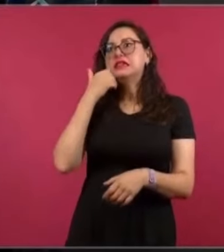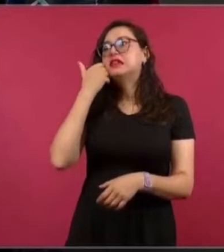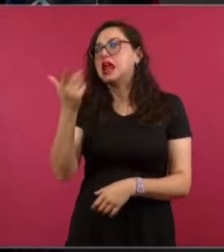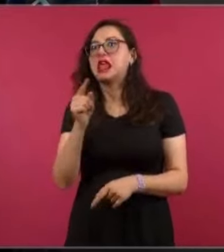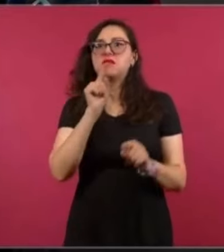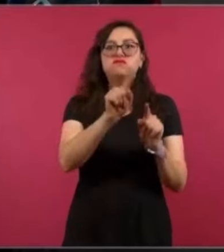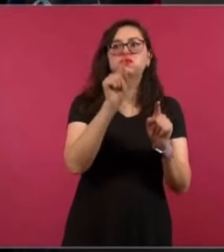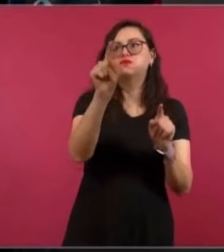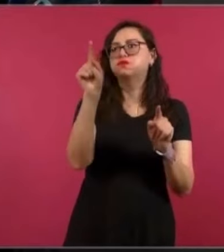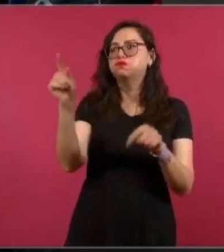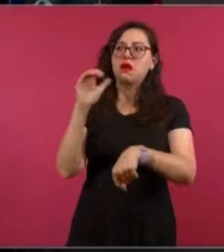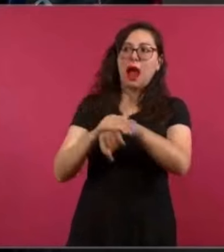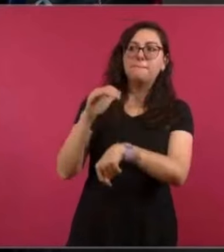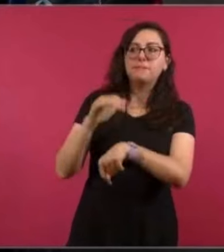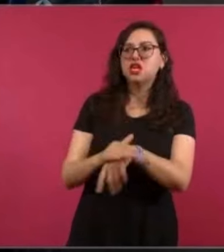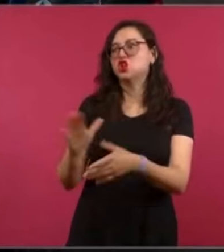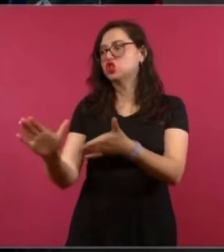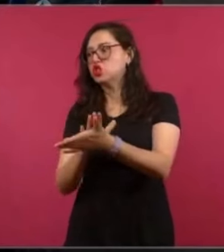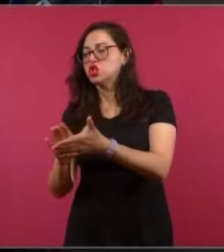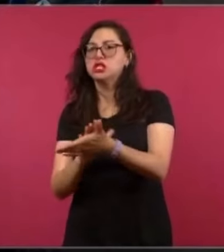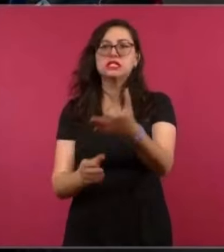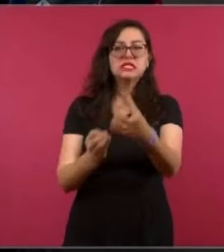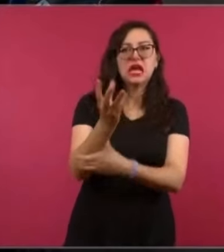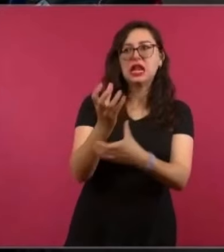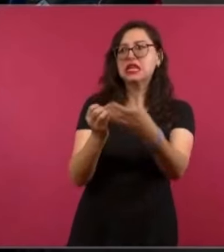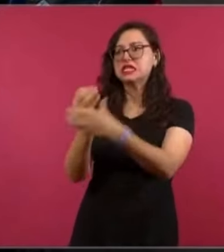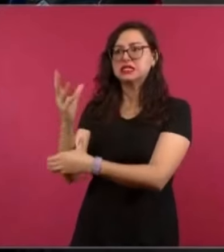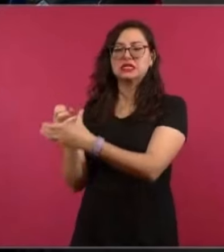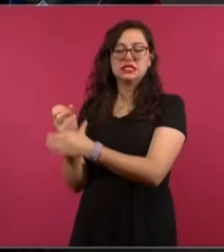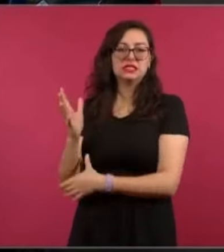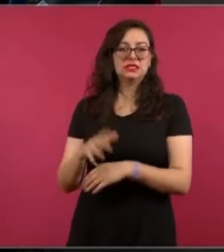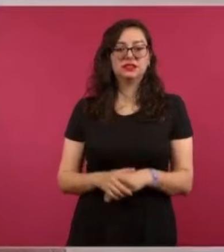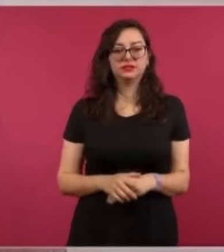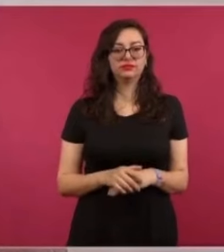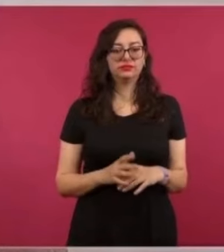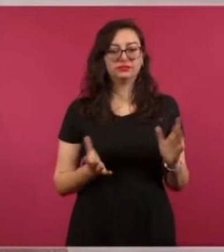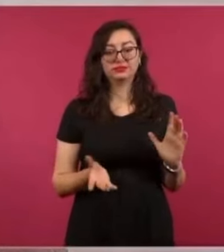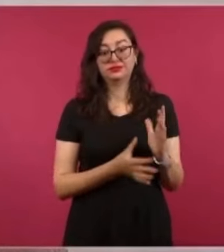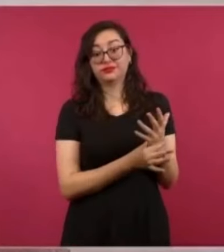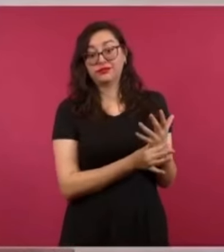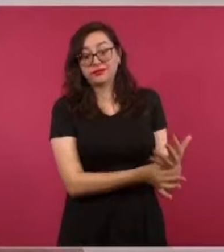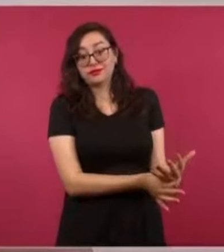delincuentes en potencia